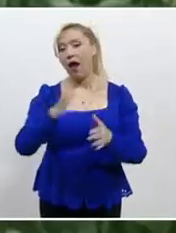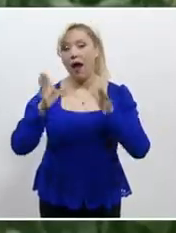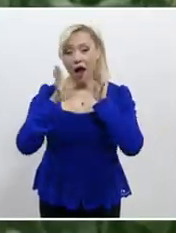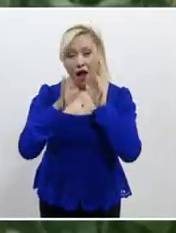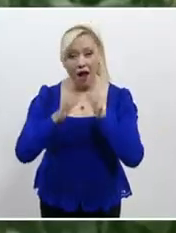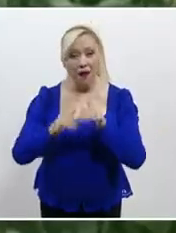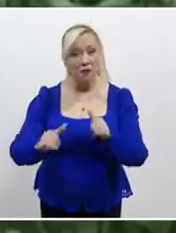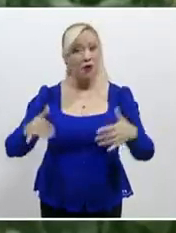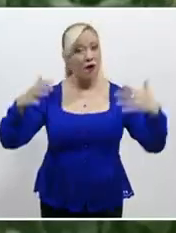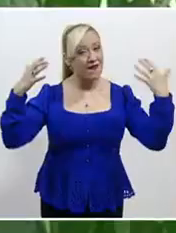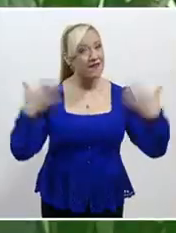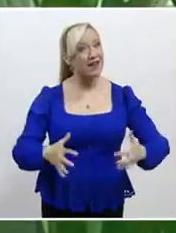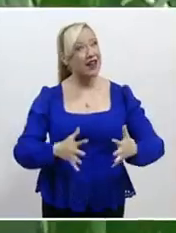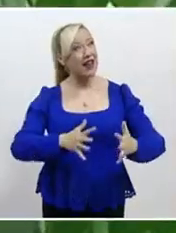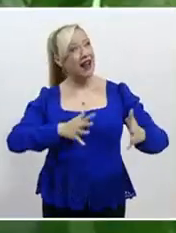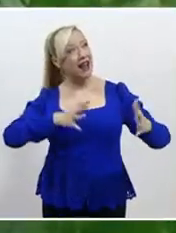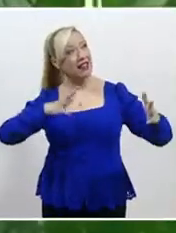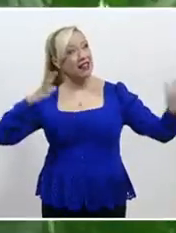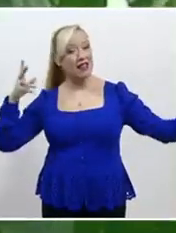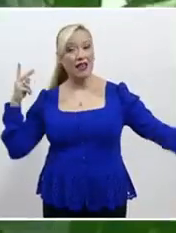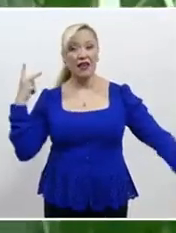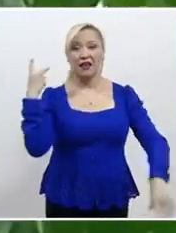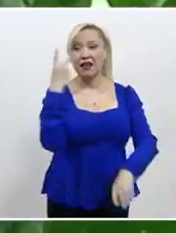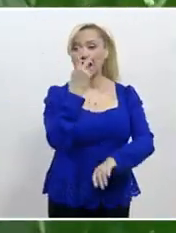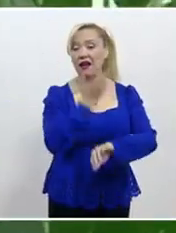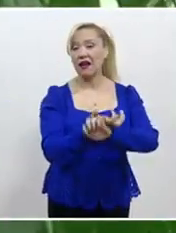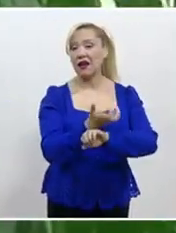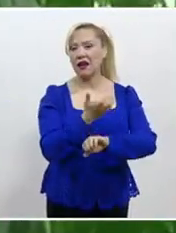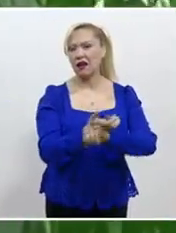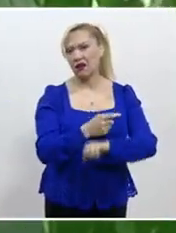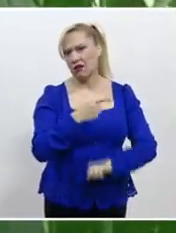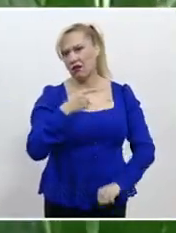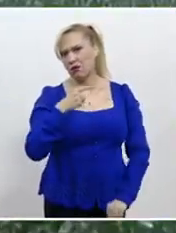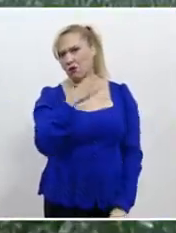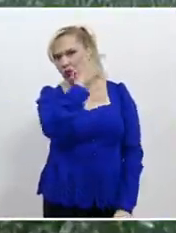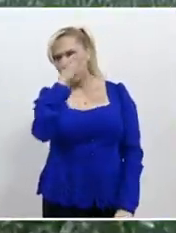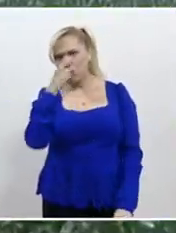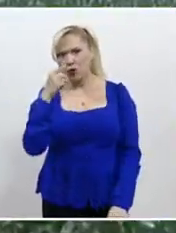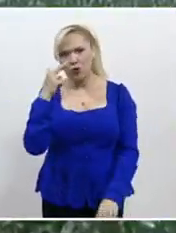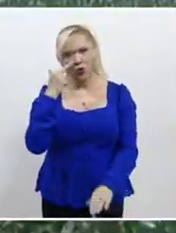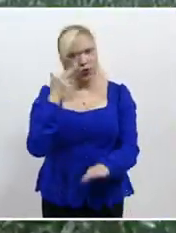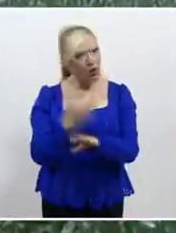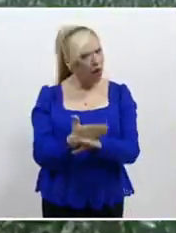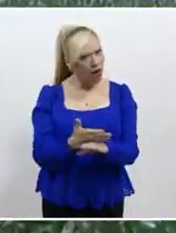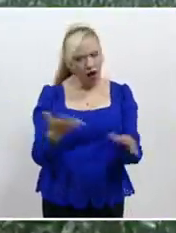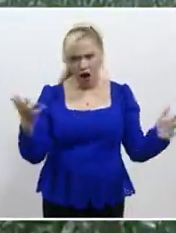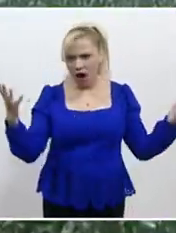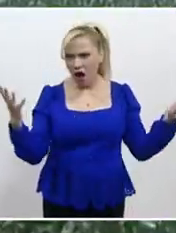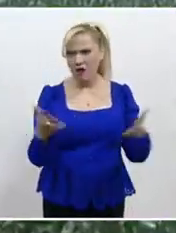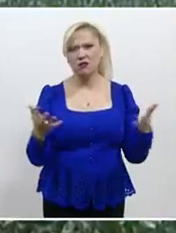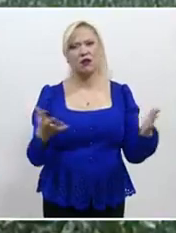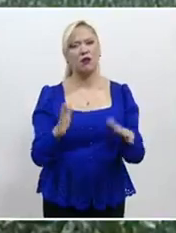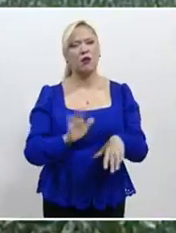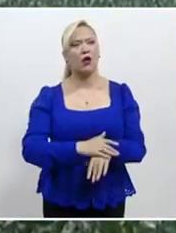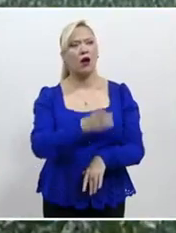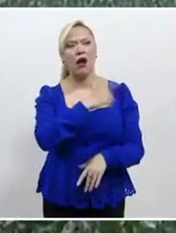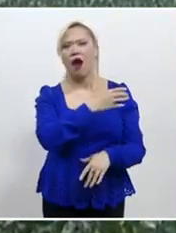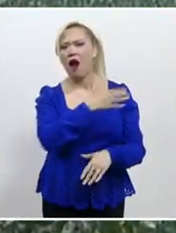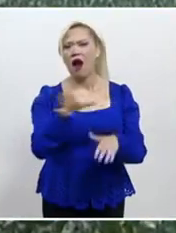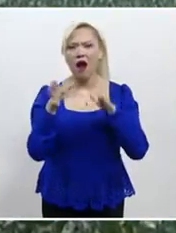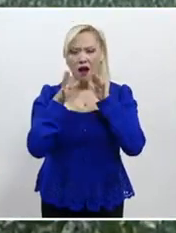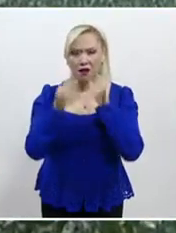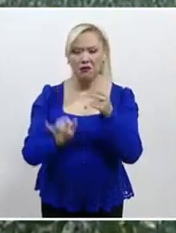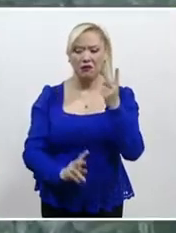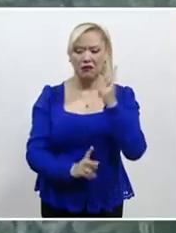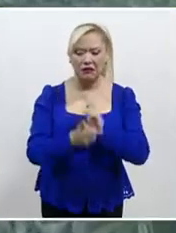industrial de Estados Unidos el responsable principal de la crisis de los productores de